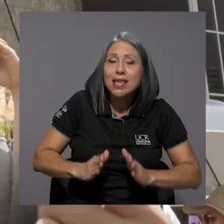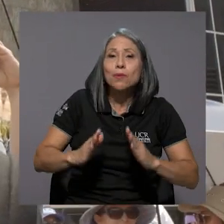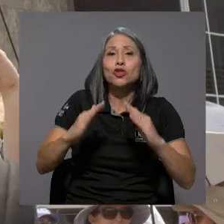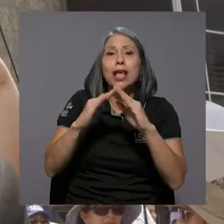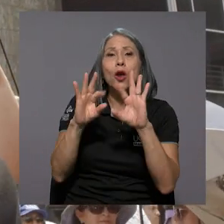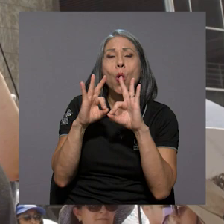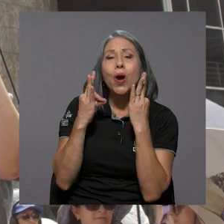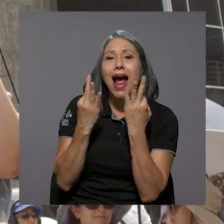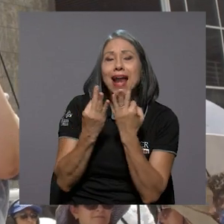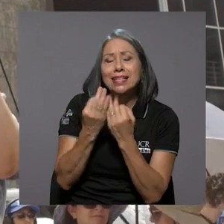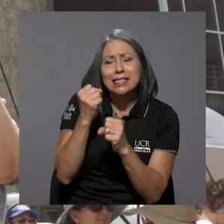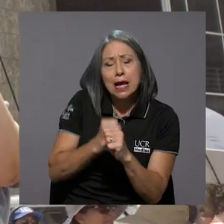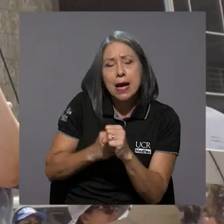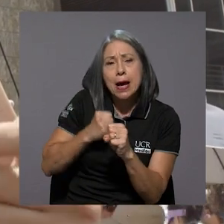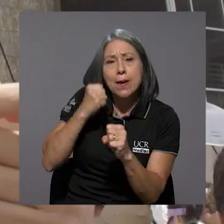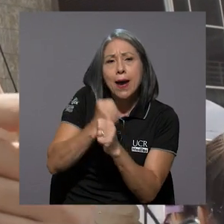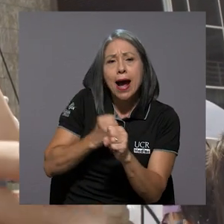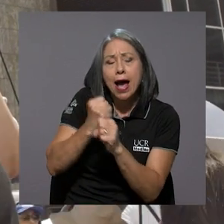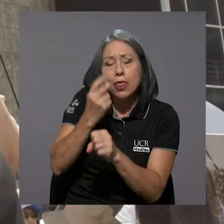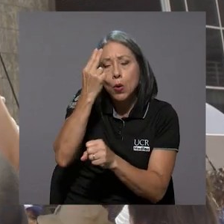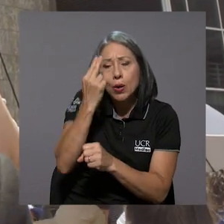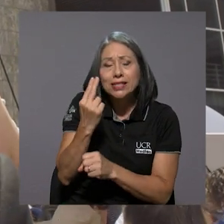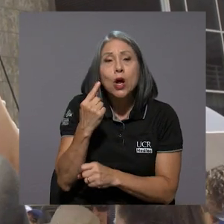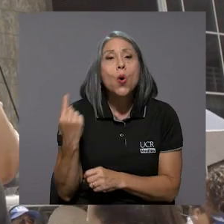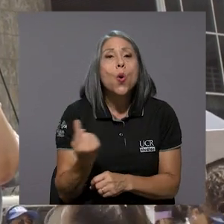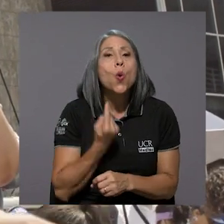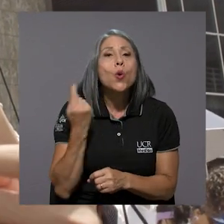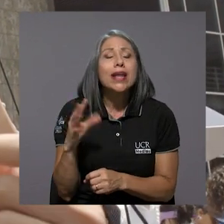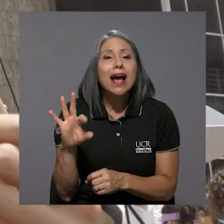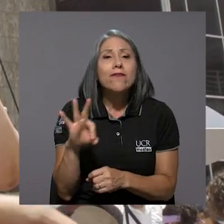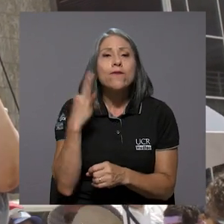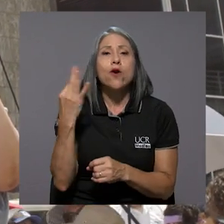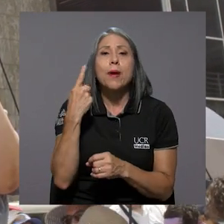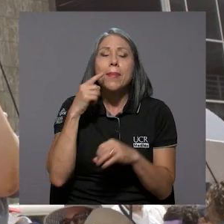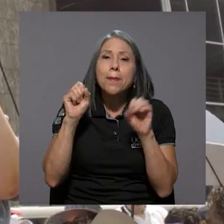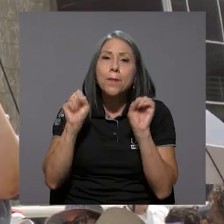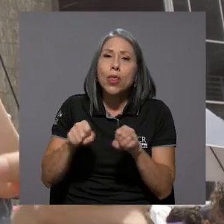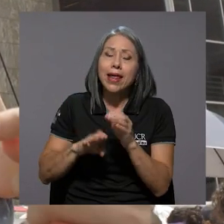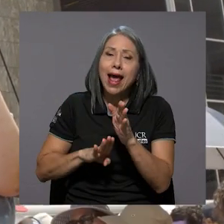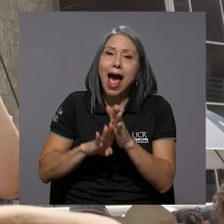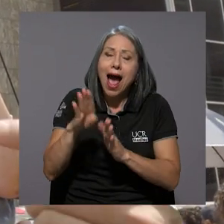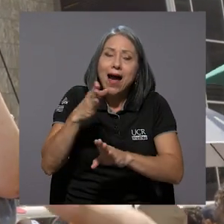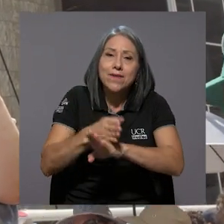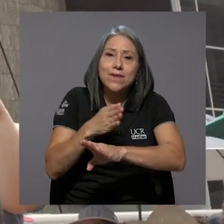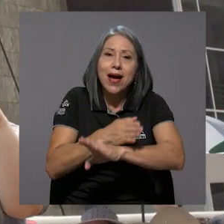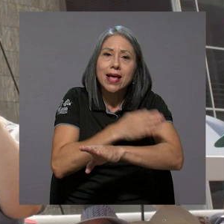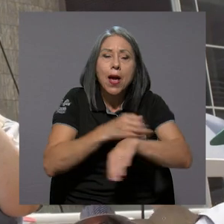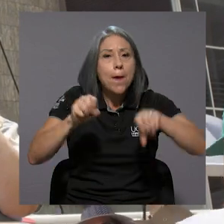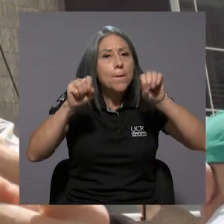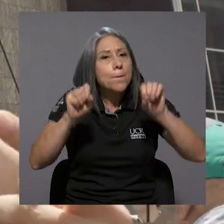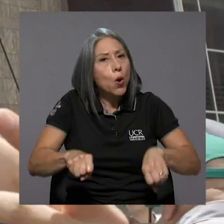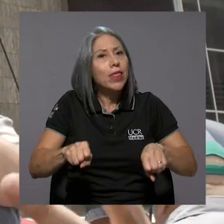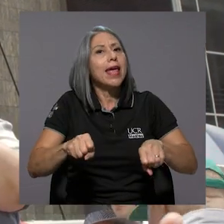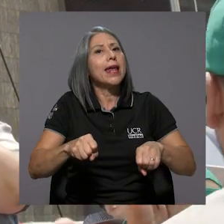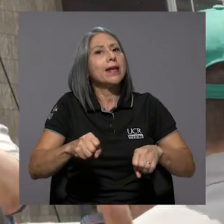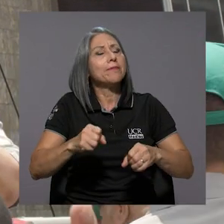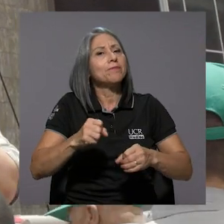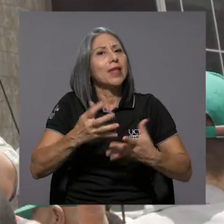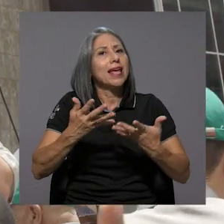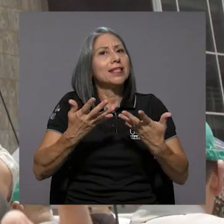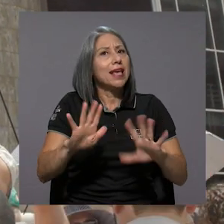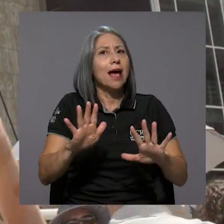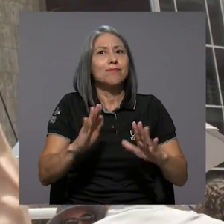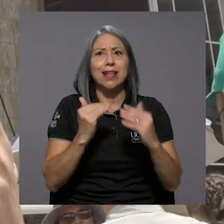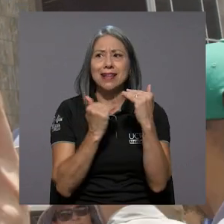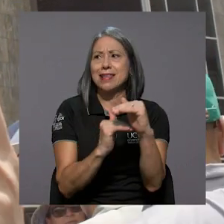nacimos en lugares trabajadores que el único vínculo, la única posibilidad para poder avanzar, para poder llegar